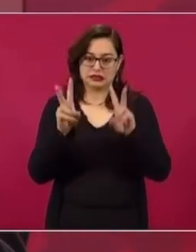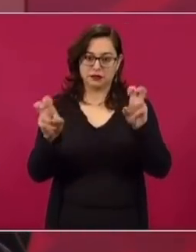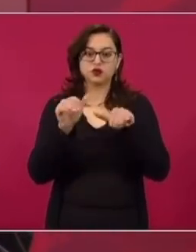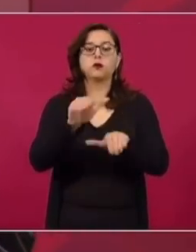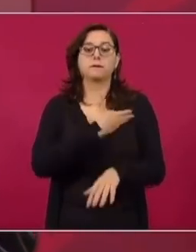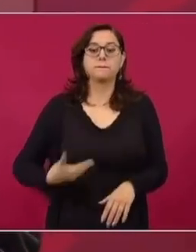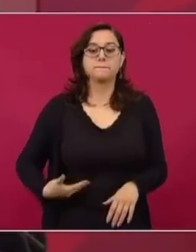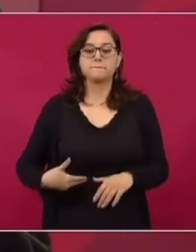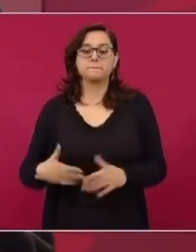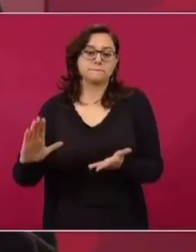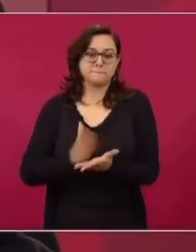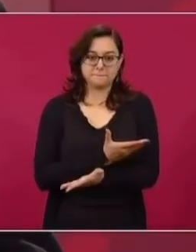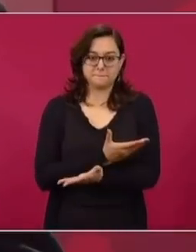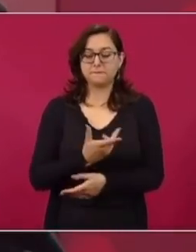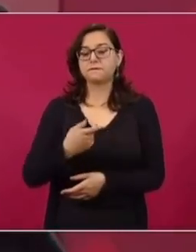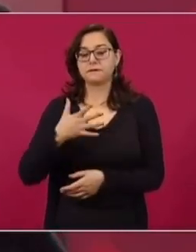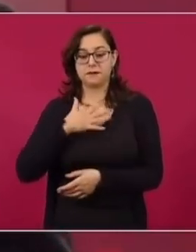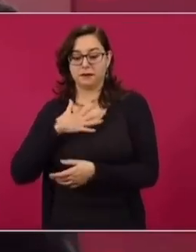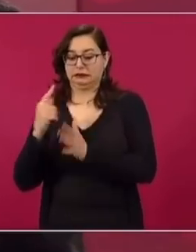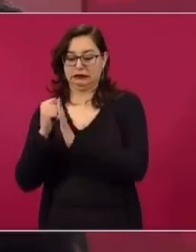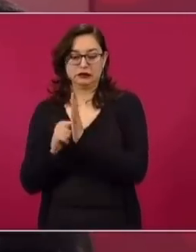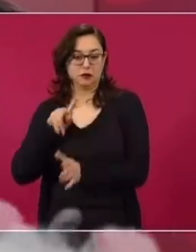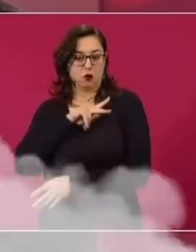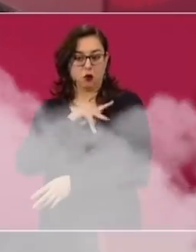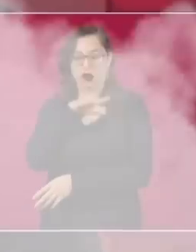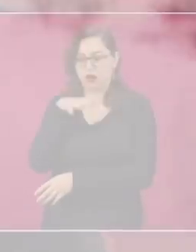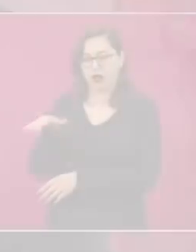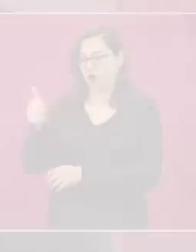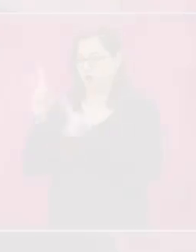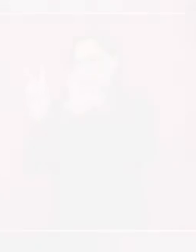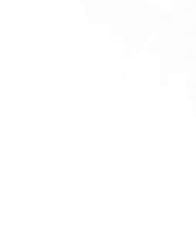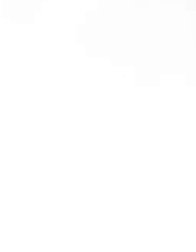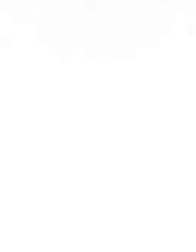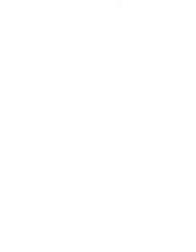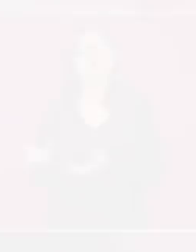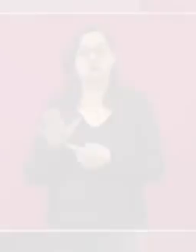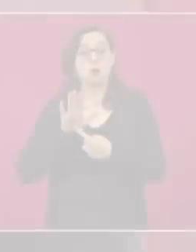va a conocerse cuando yo deje de existir.